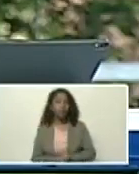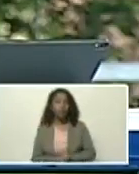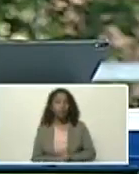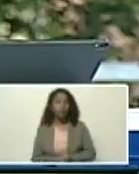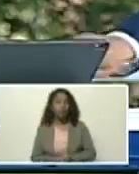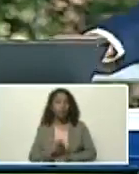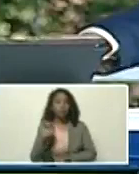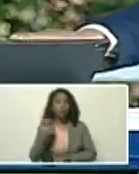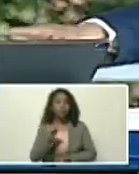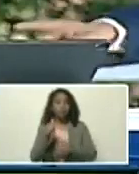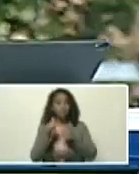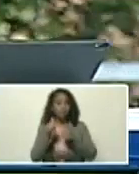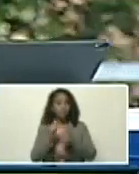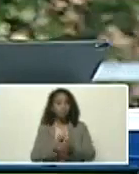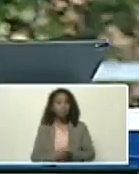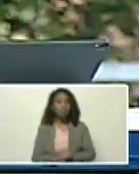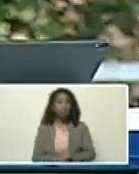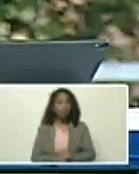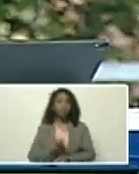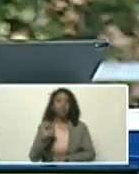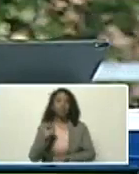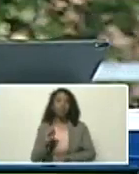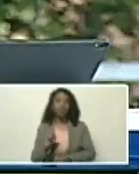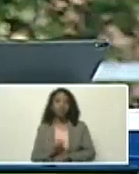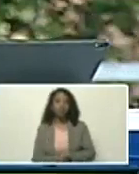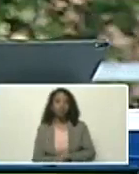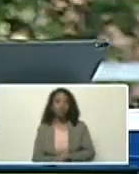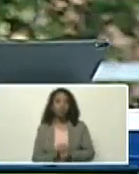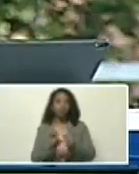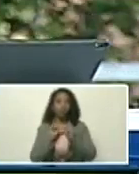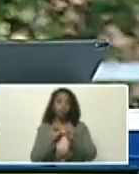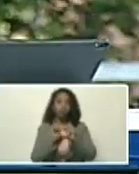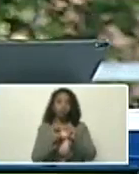correcto, ¿no? Correcto, por aquí, continúa,